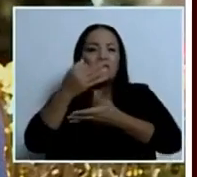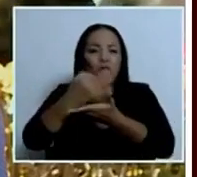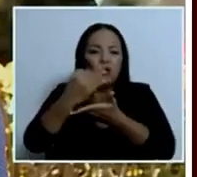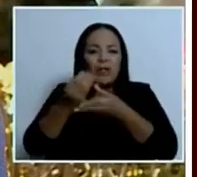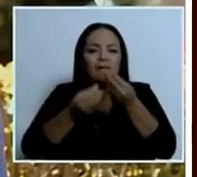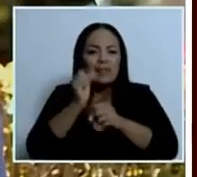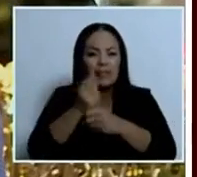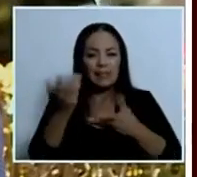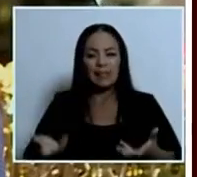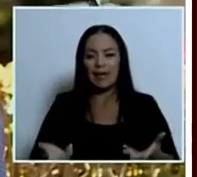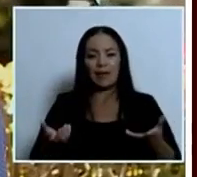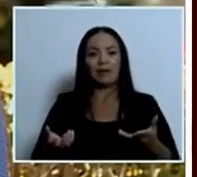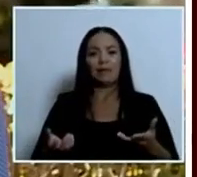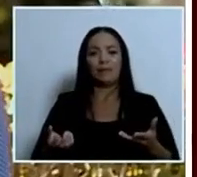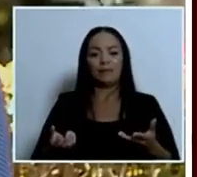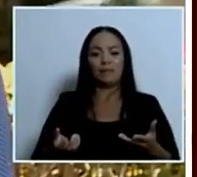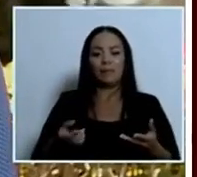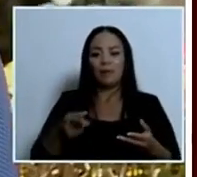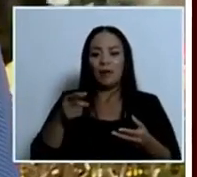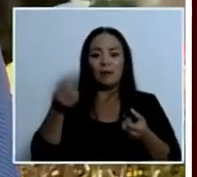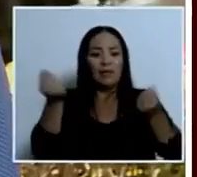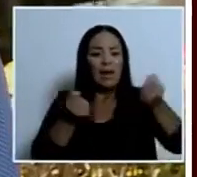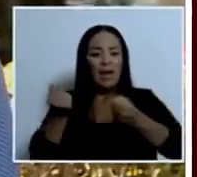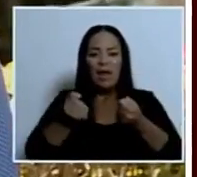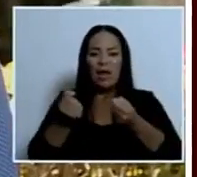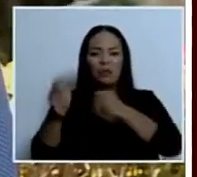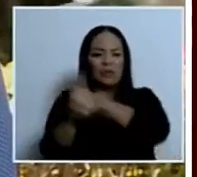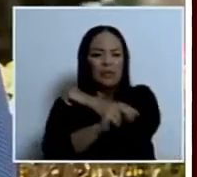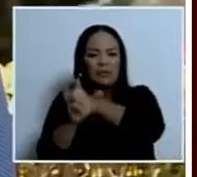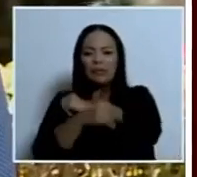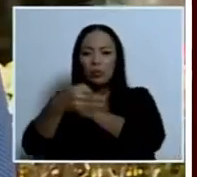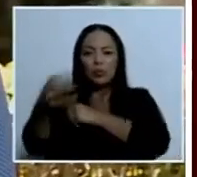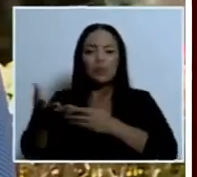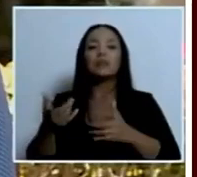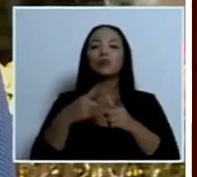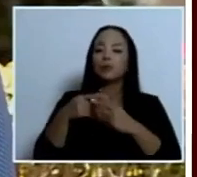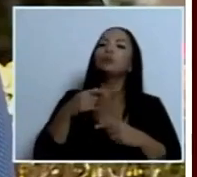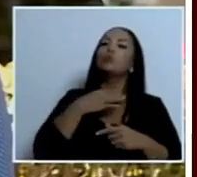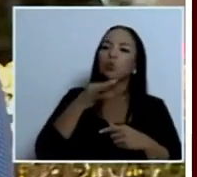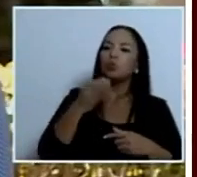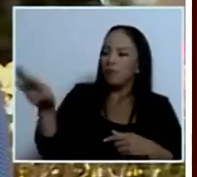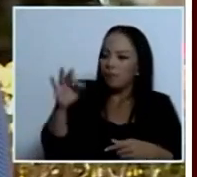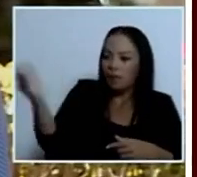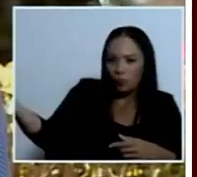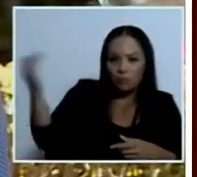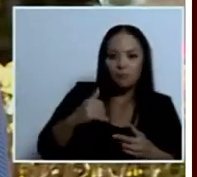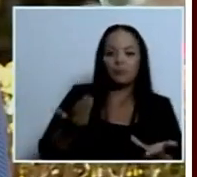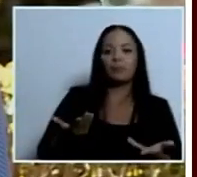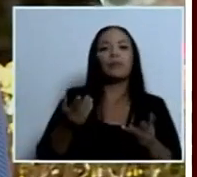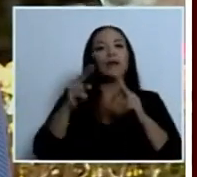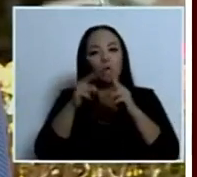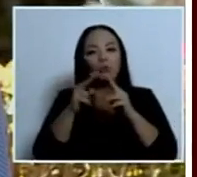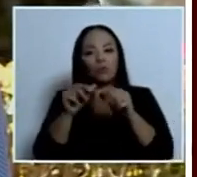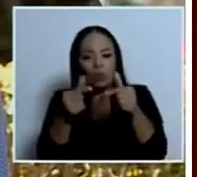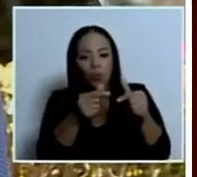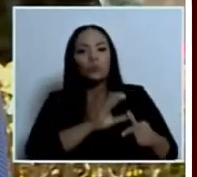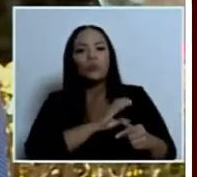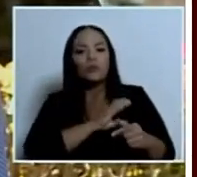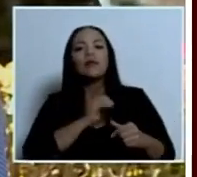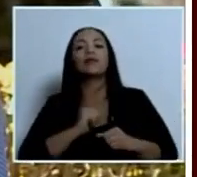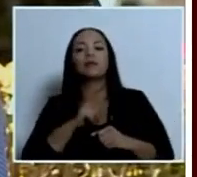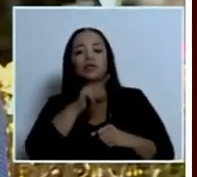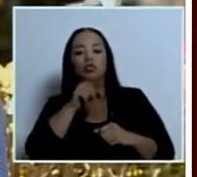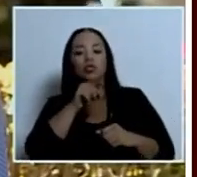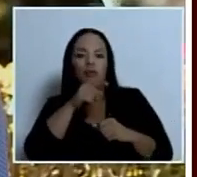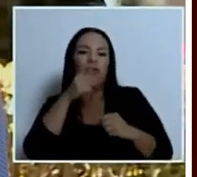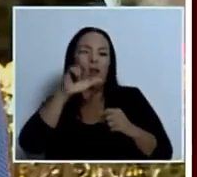ministro yo lo quiero invitar a usted y yo voy con usted con mucho gusto para que conozca las delegaciones policiales de la zona de la Cruz y le quiero decir algo